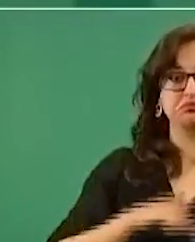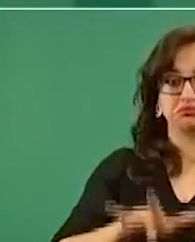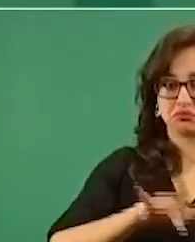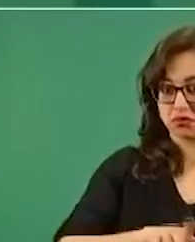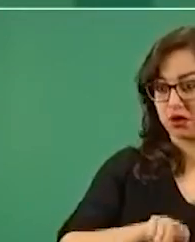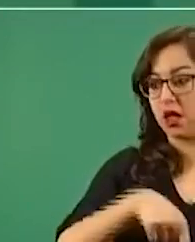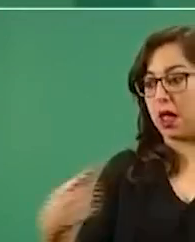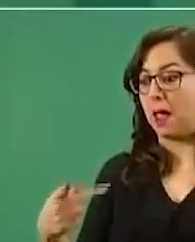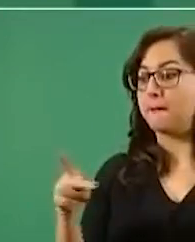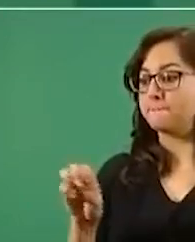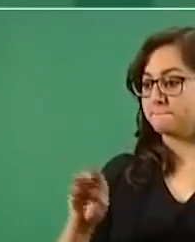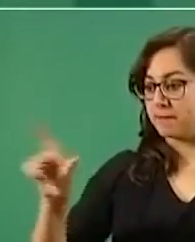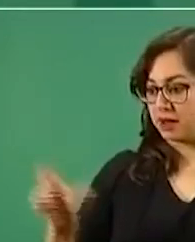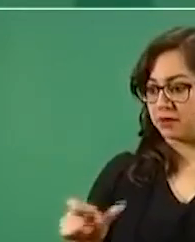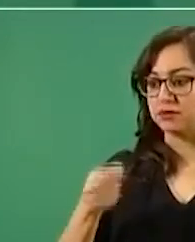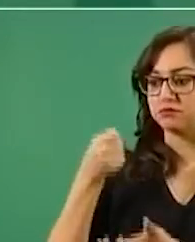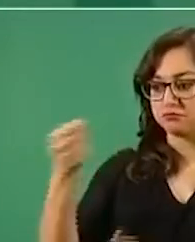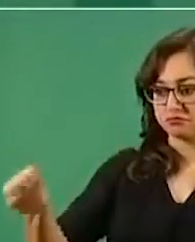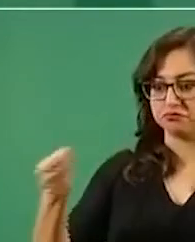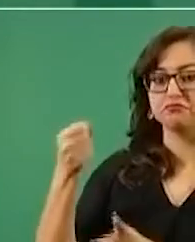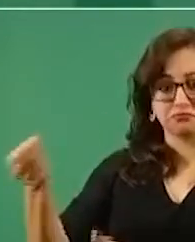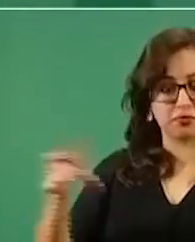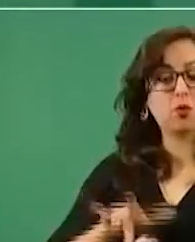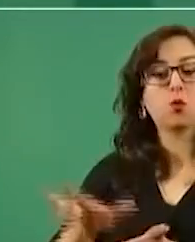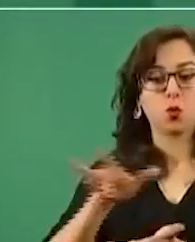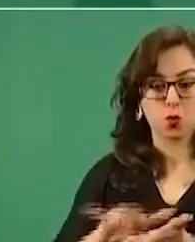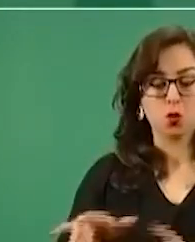fósiles. Alejandro González, Informativo Render.